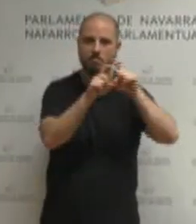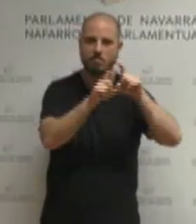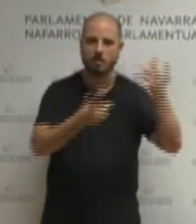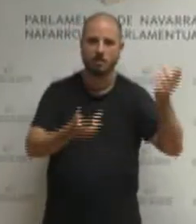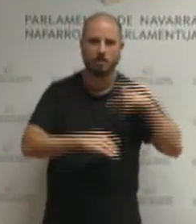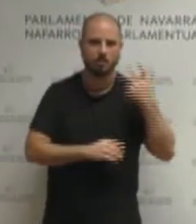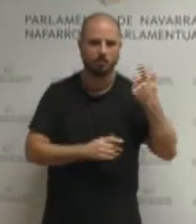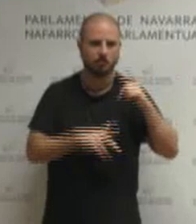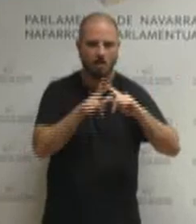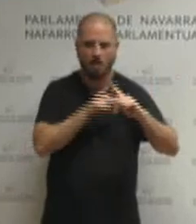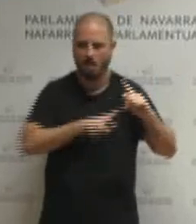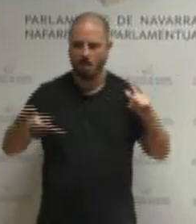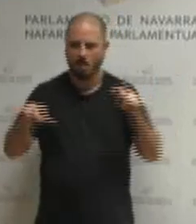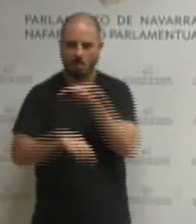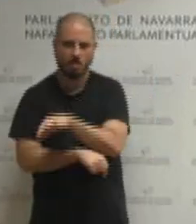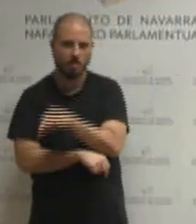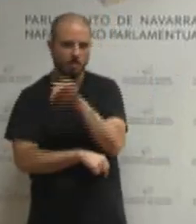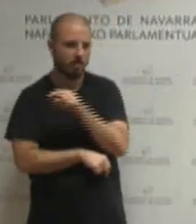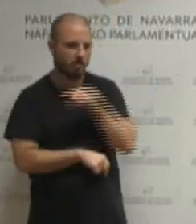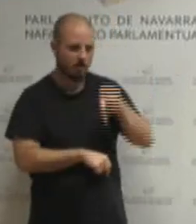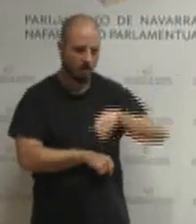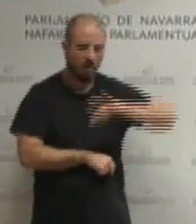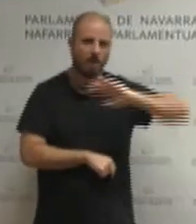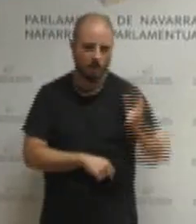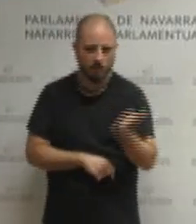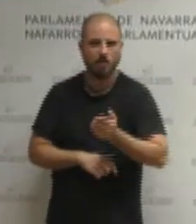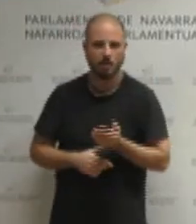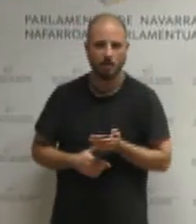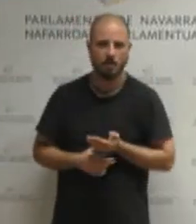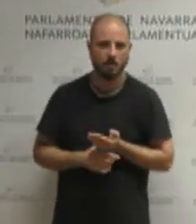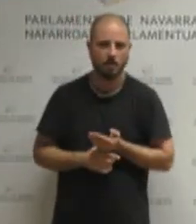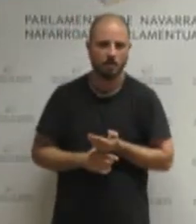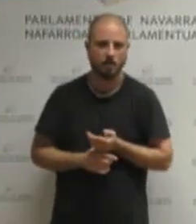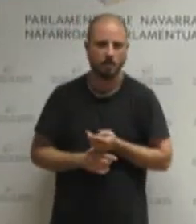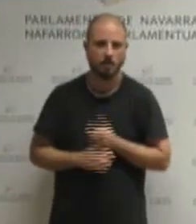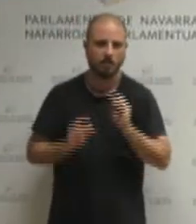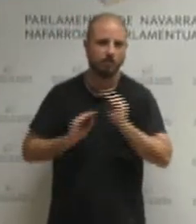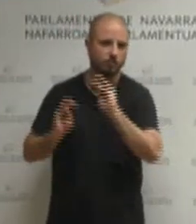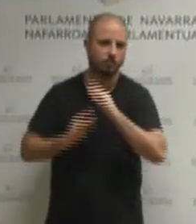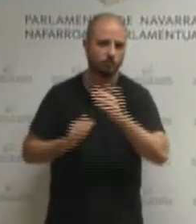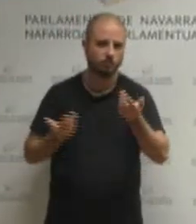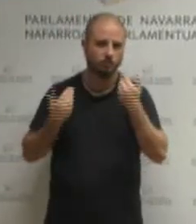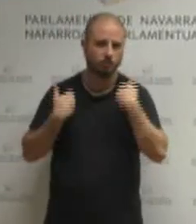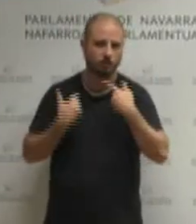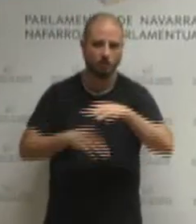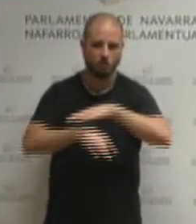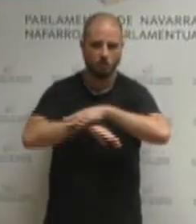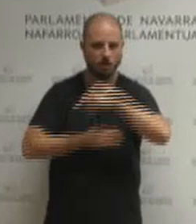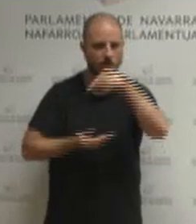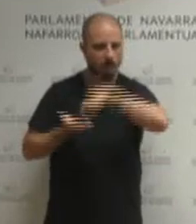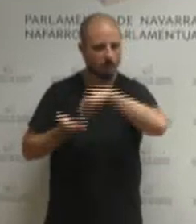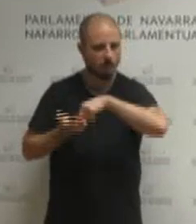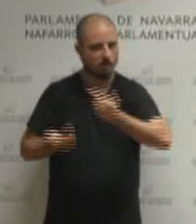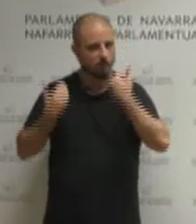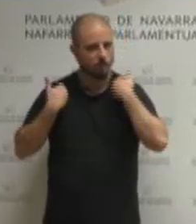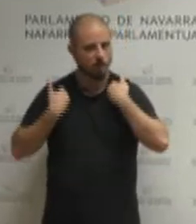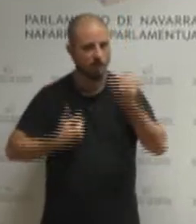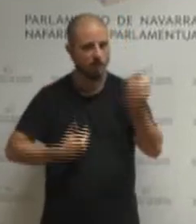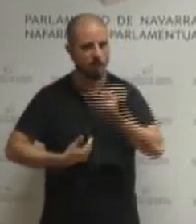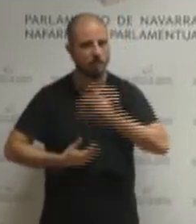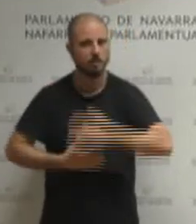a muchos kilómetros de Pamplona y esa responsabilidad también se la tiene que exigir el gobierno de Navarra